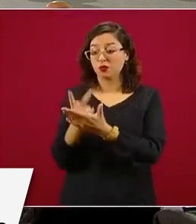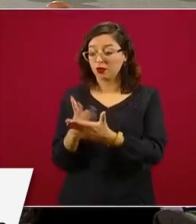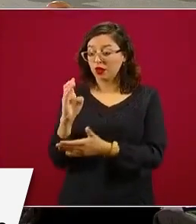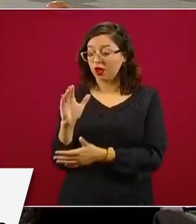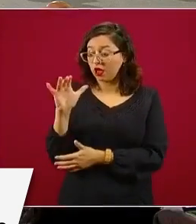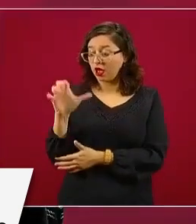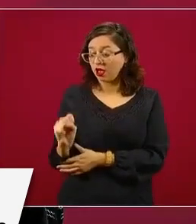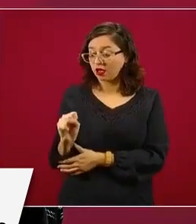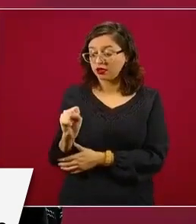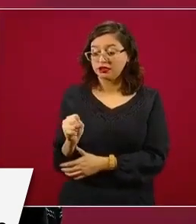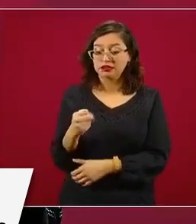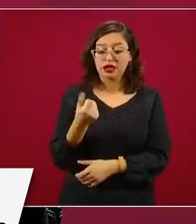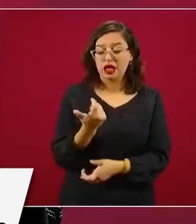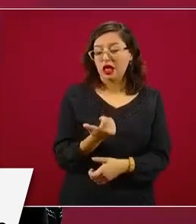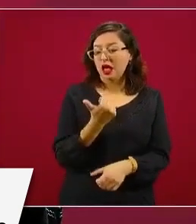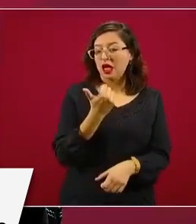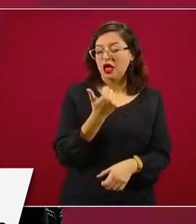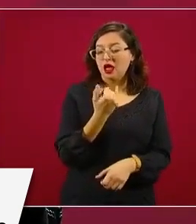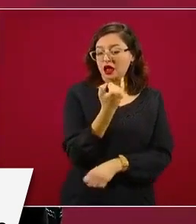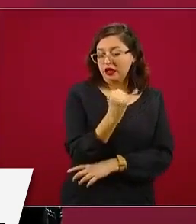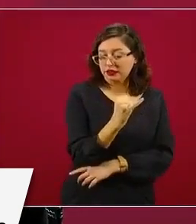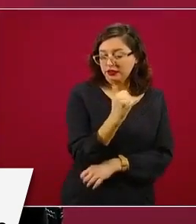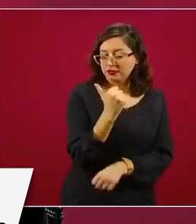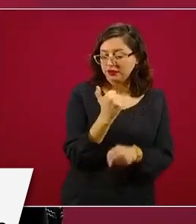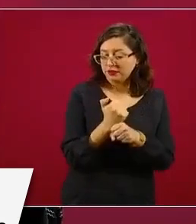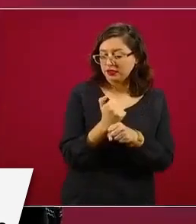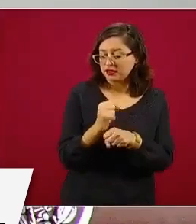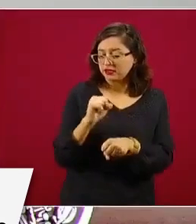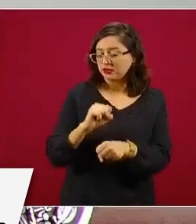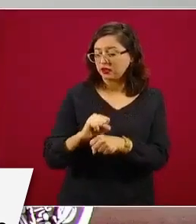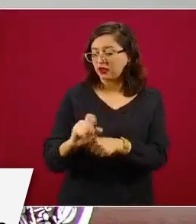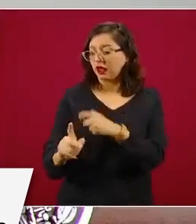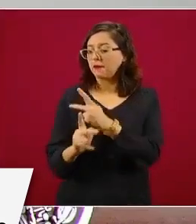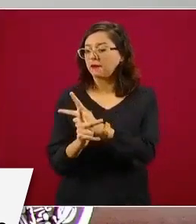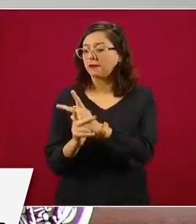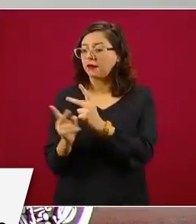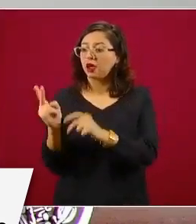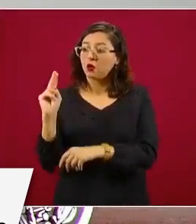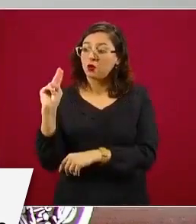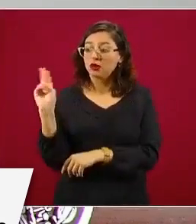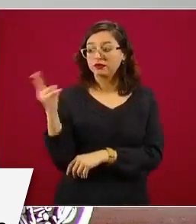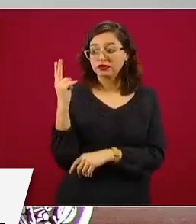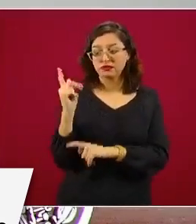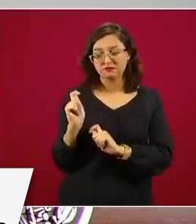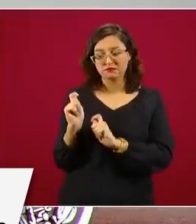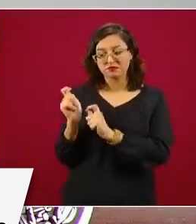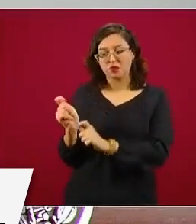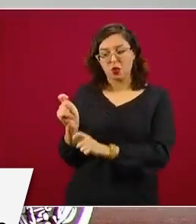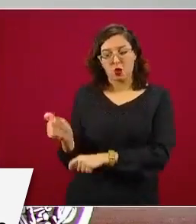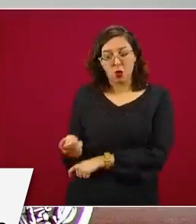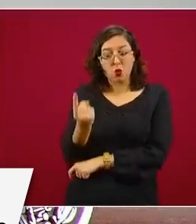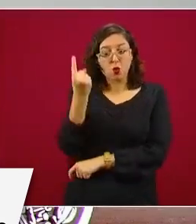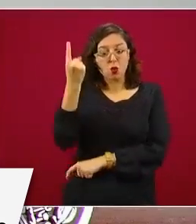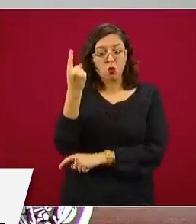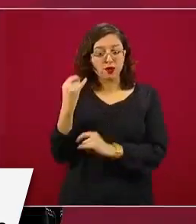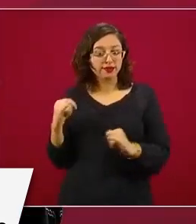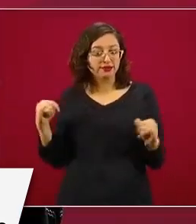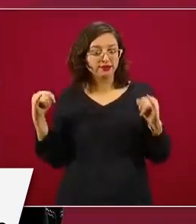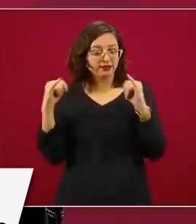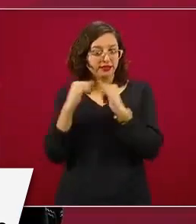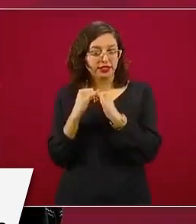educativas, desde la educación básica hasta la educación superior, pues nos permite también, nos permitirá en algún momento